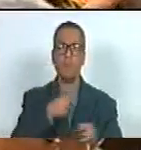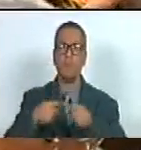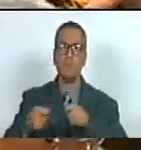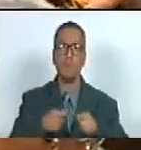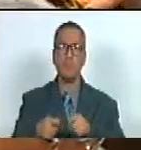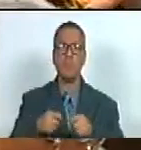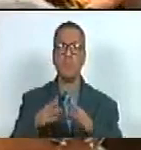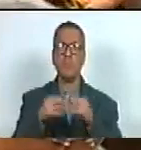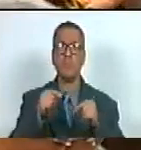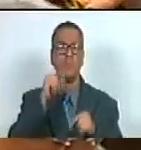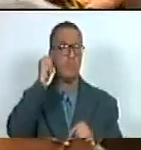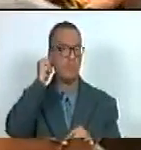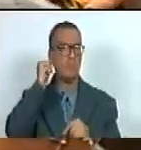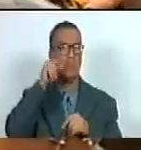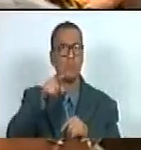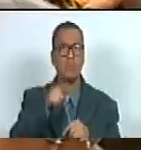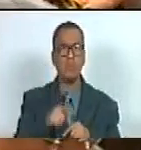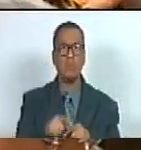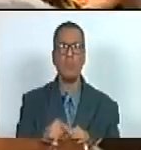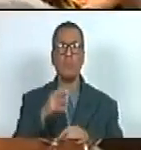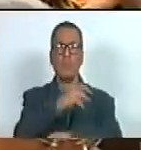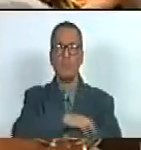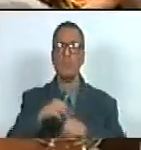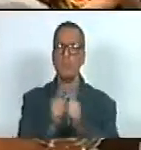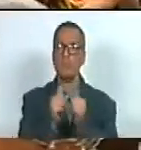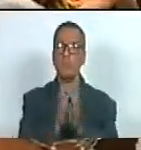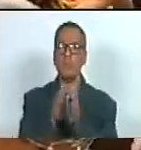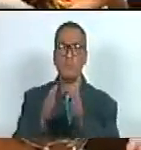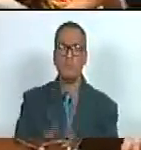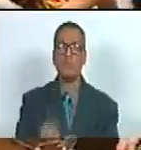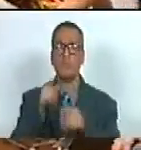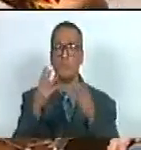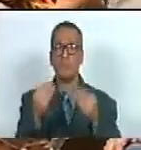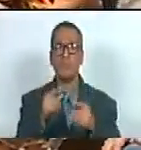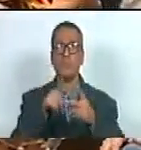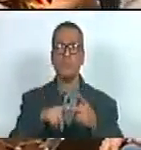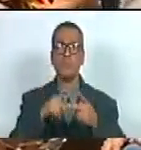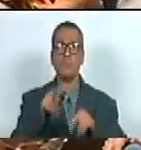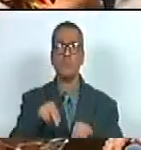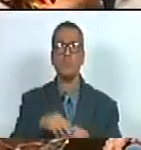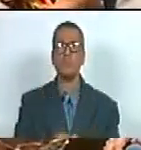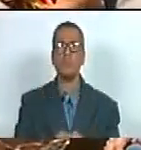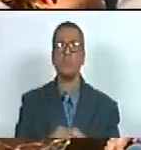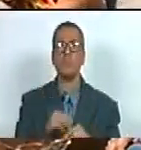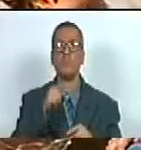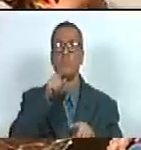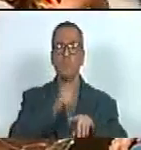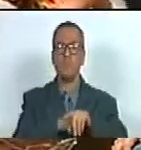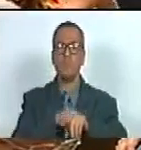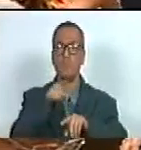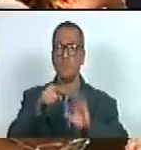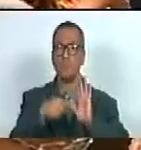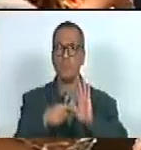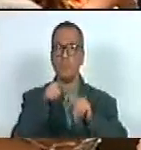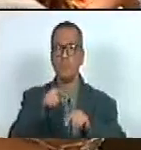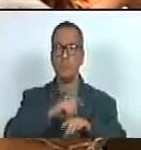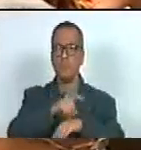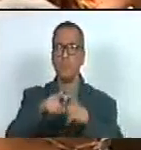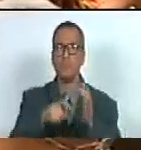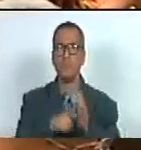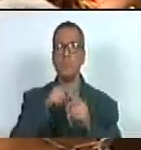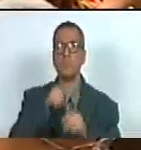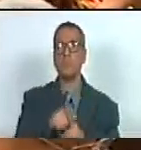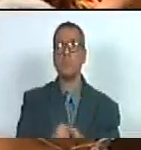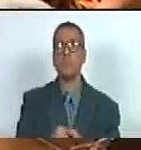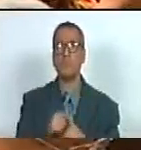contra todas las mujeres ansatuigenses que fueron víctimas que se deslaceró su dignidad en esas expresiones absolutamente